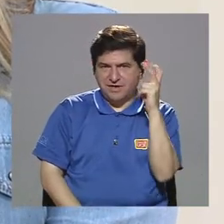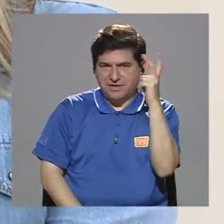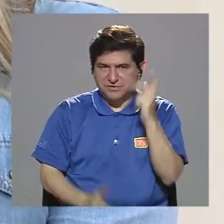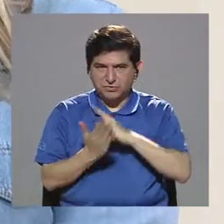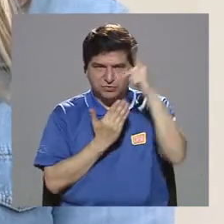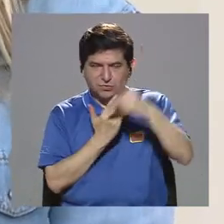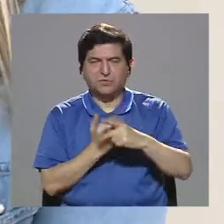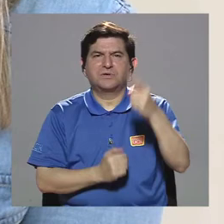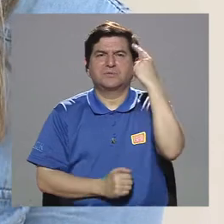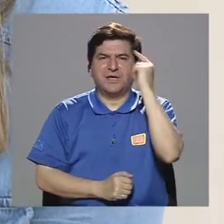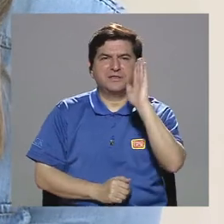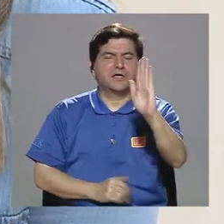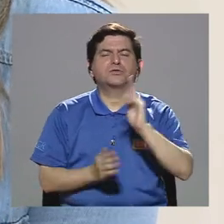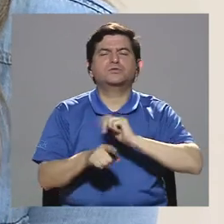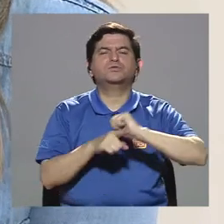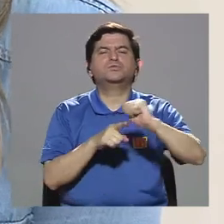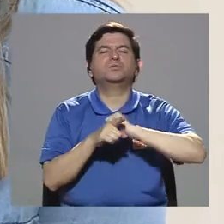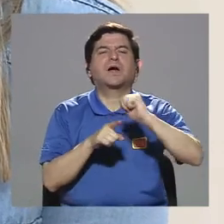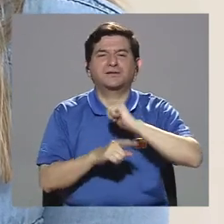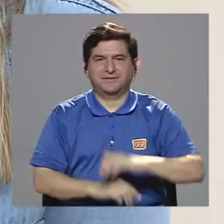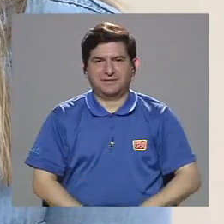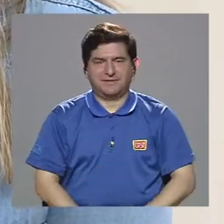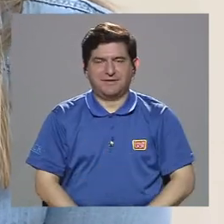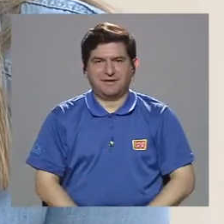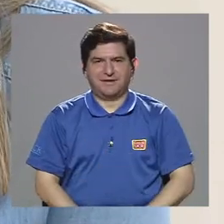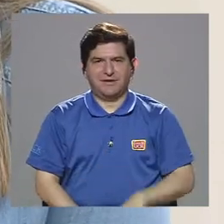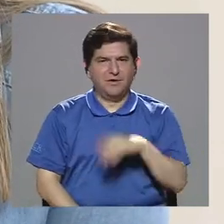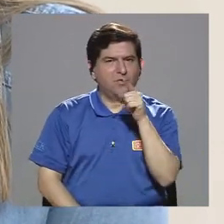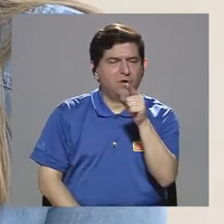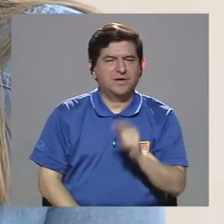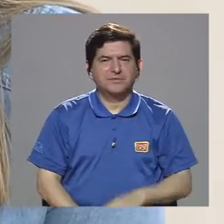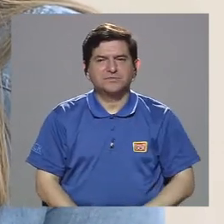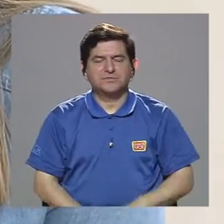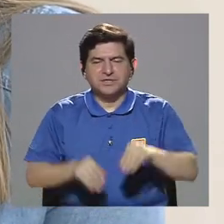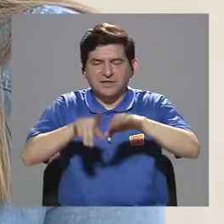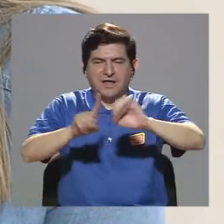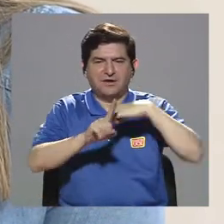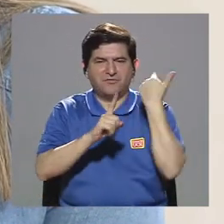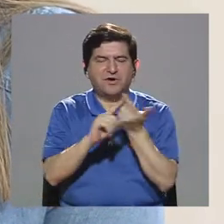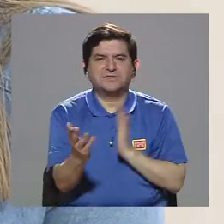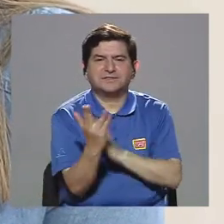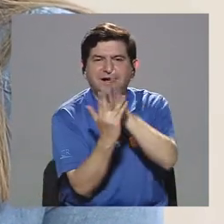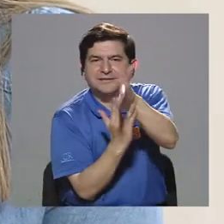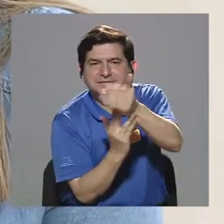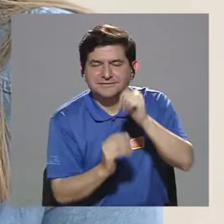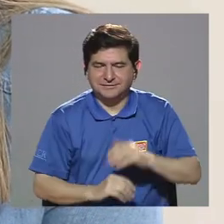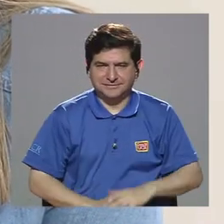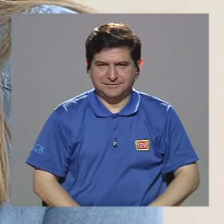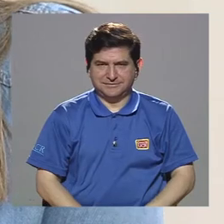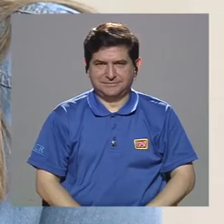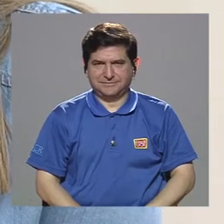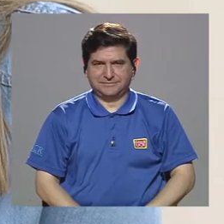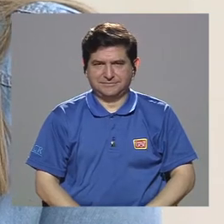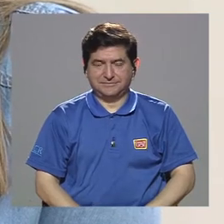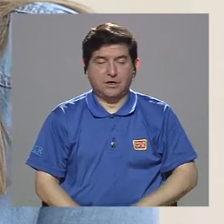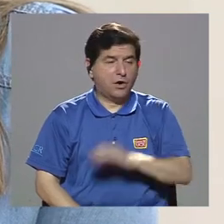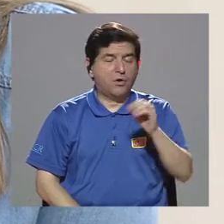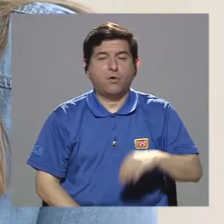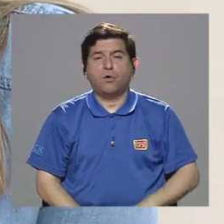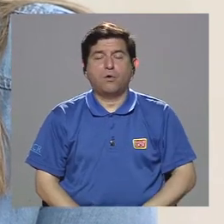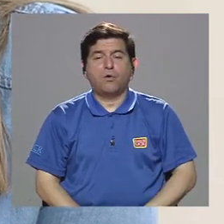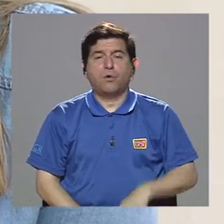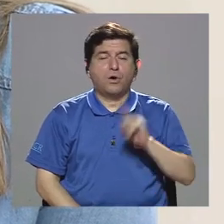sido sus prácticas. Por ejemplo, cada vez que abren una red social o que entran a una página van